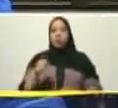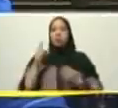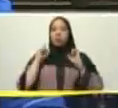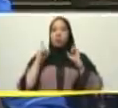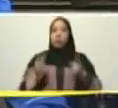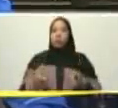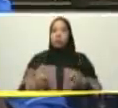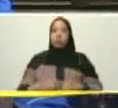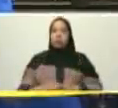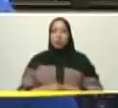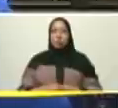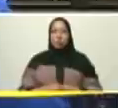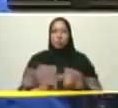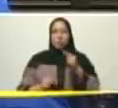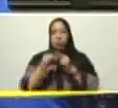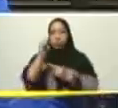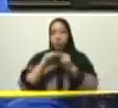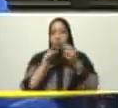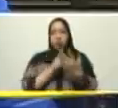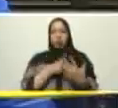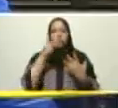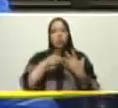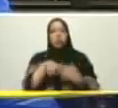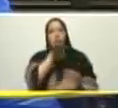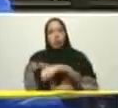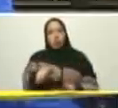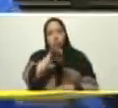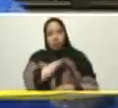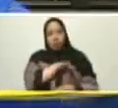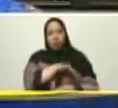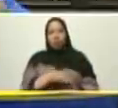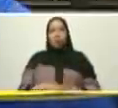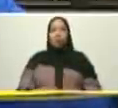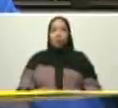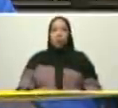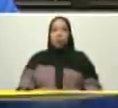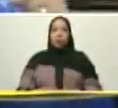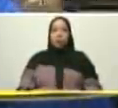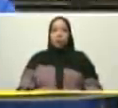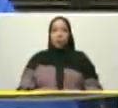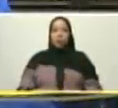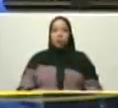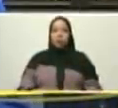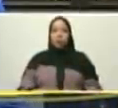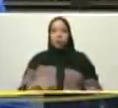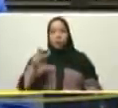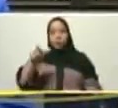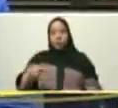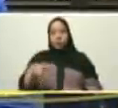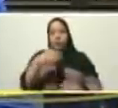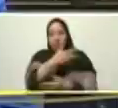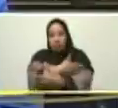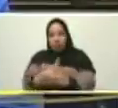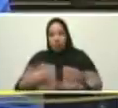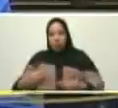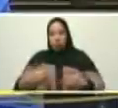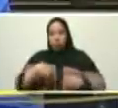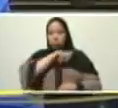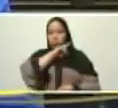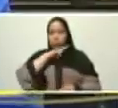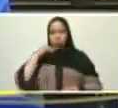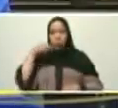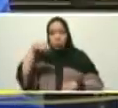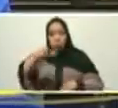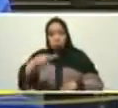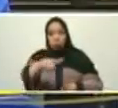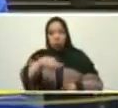que estamos construyendo el proyecto socialista que estamos dando nuestra vida nuestra sangre nuestro sudor todos los días